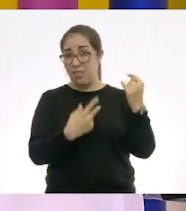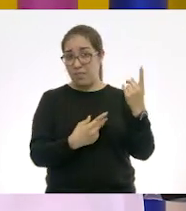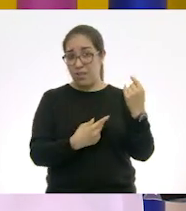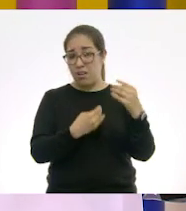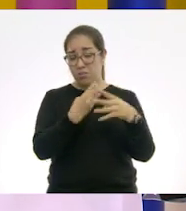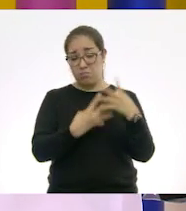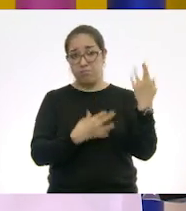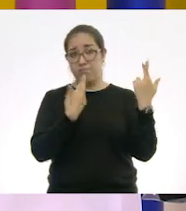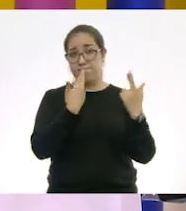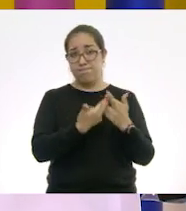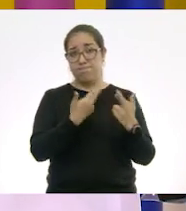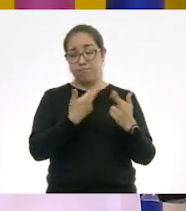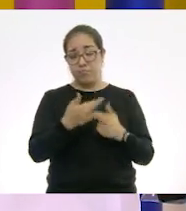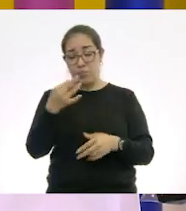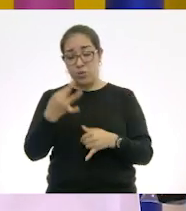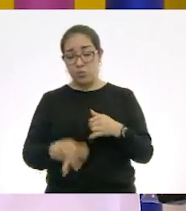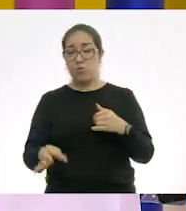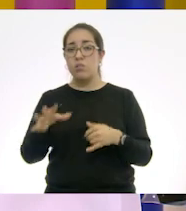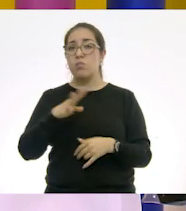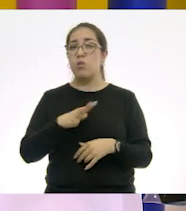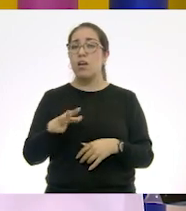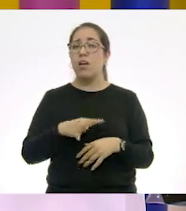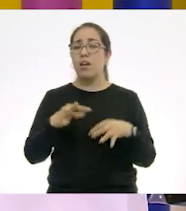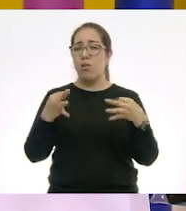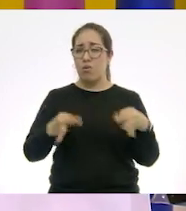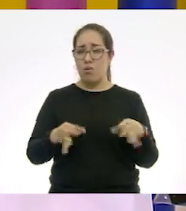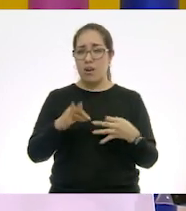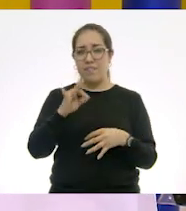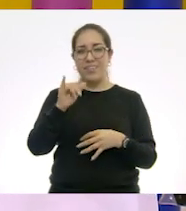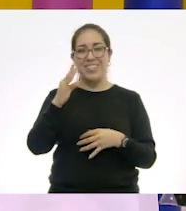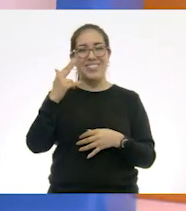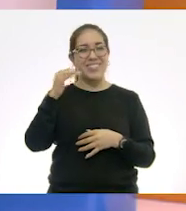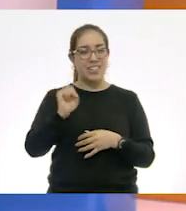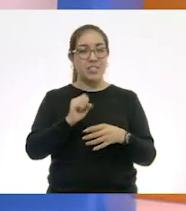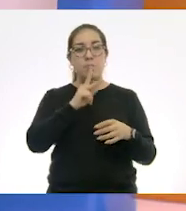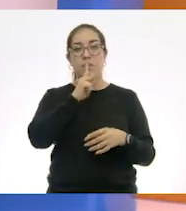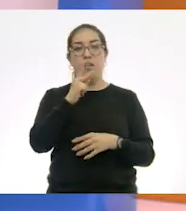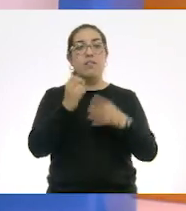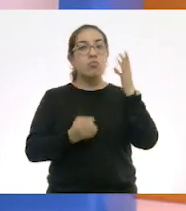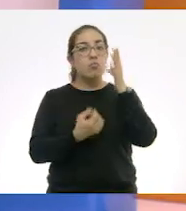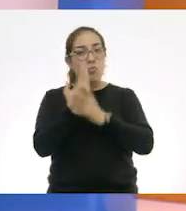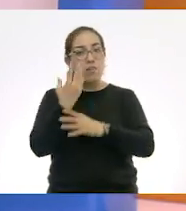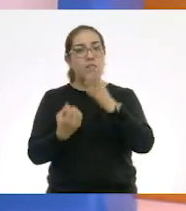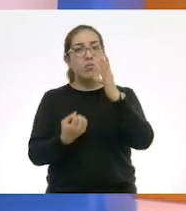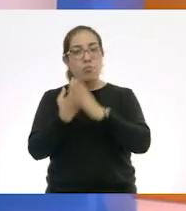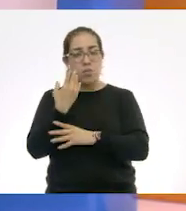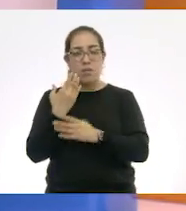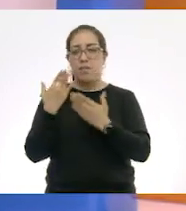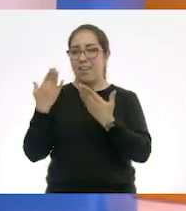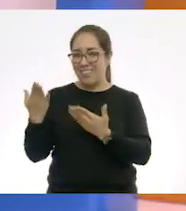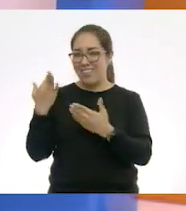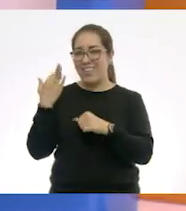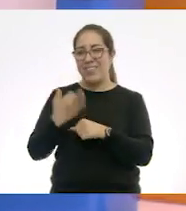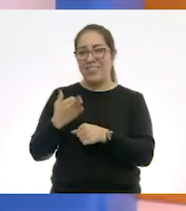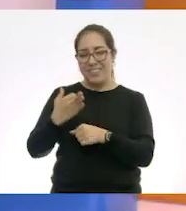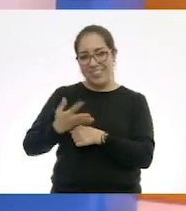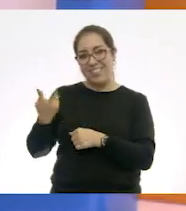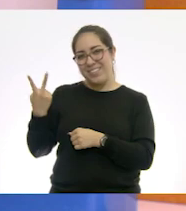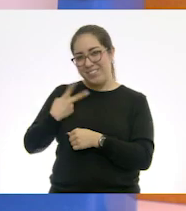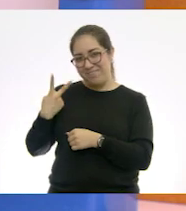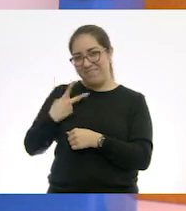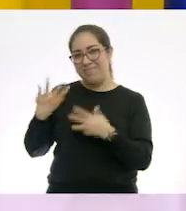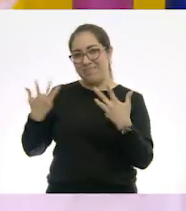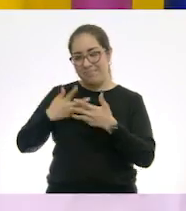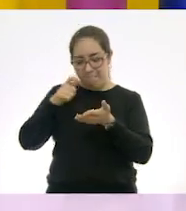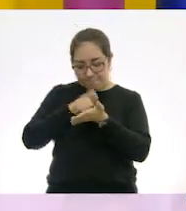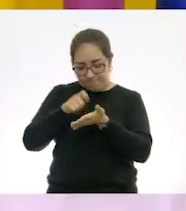decíamos. Y por último, elaborar fichas de palabras nuevas. O sea, que es lo que estamos haciendo ahorita,